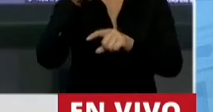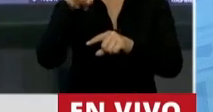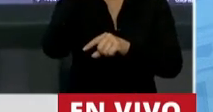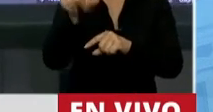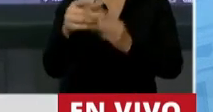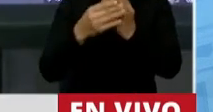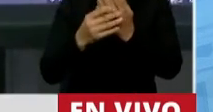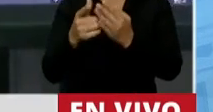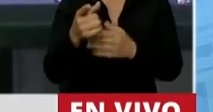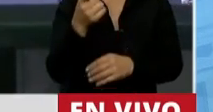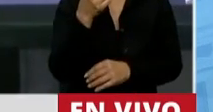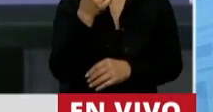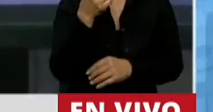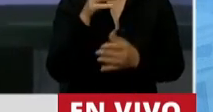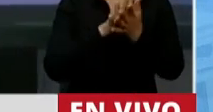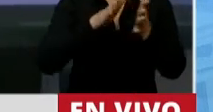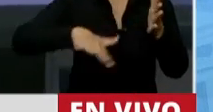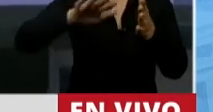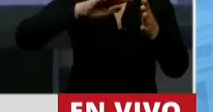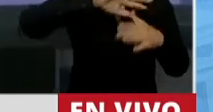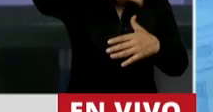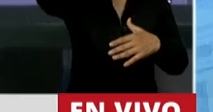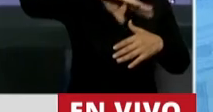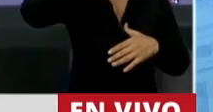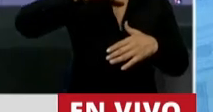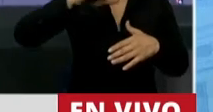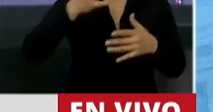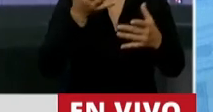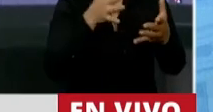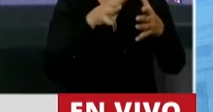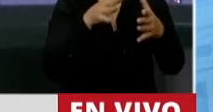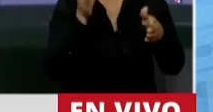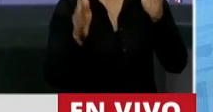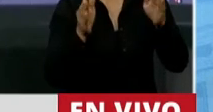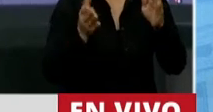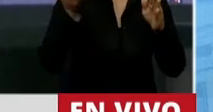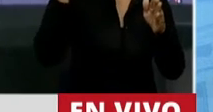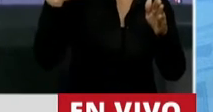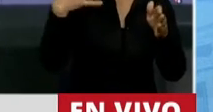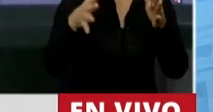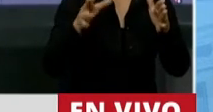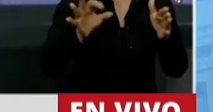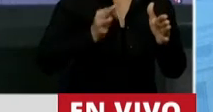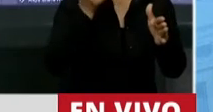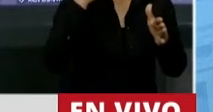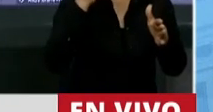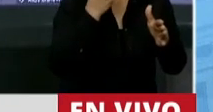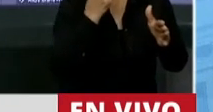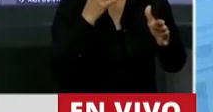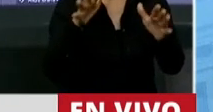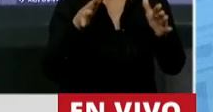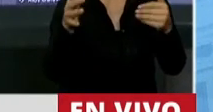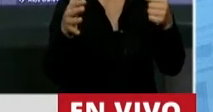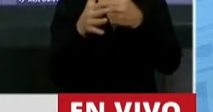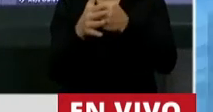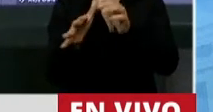en el caso de la zona de la cordillera, a fines del periodo anterior, año 2019, hubo una